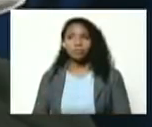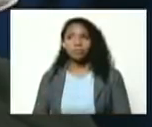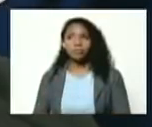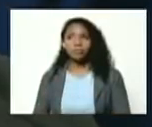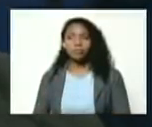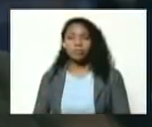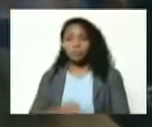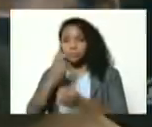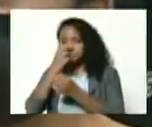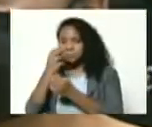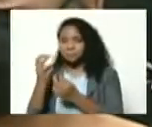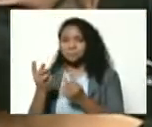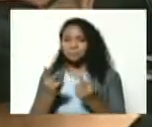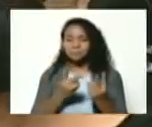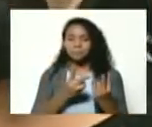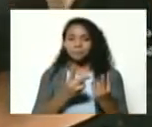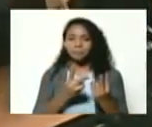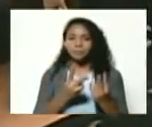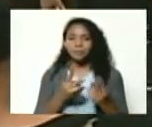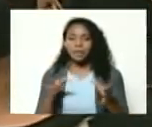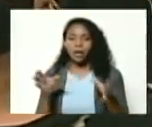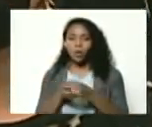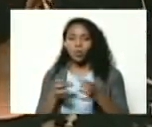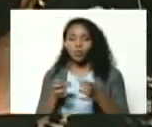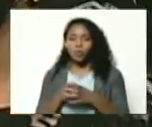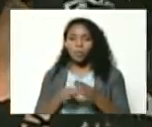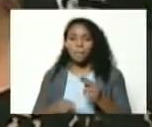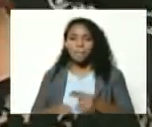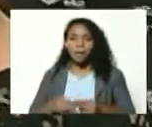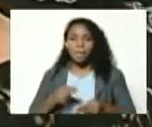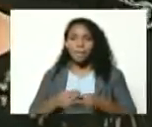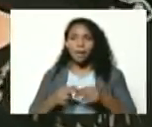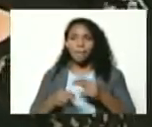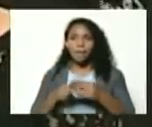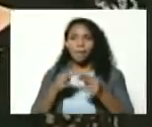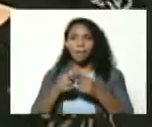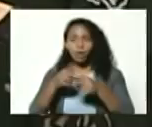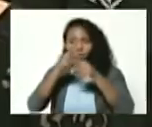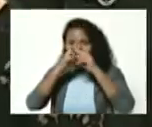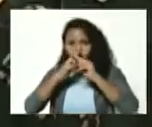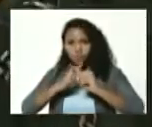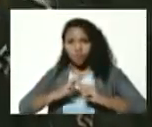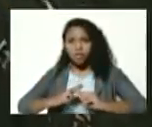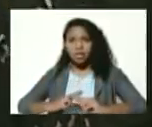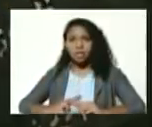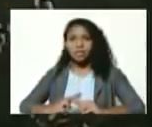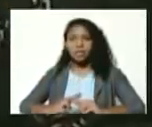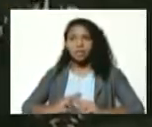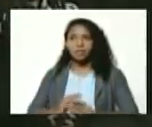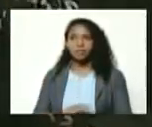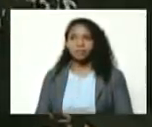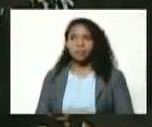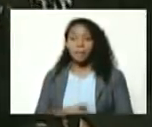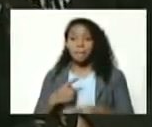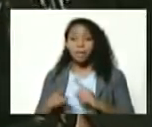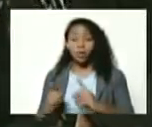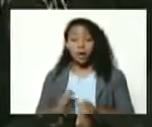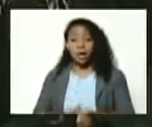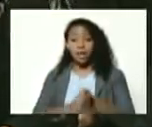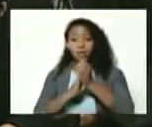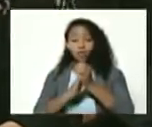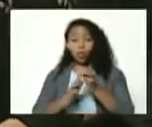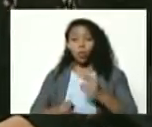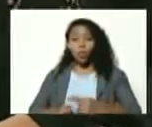invito al constructor humilde constructor pero que ha liderado la